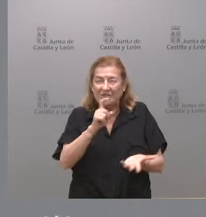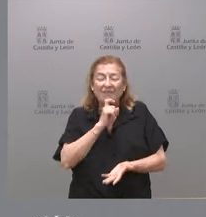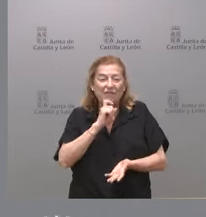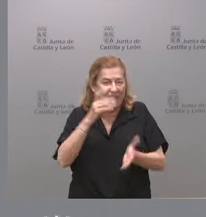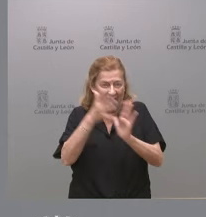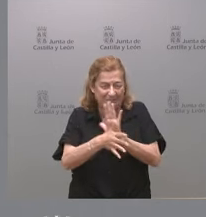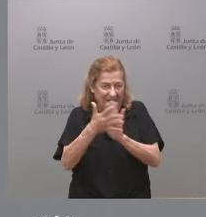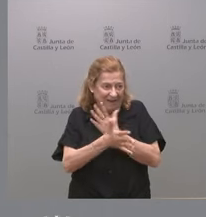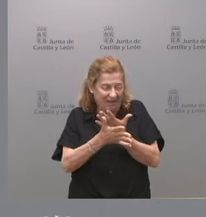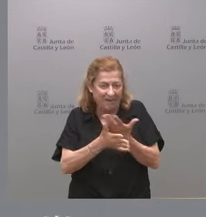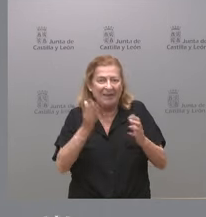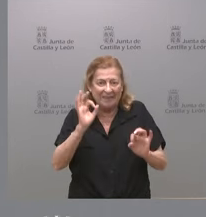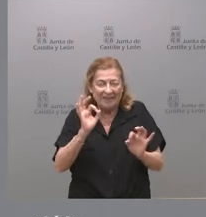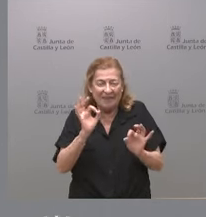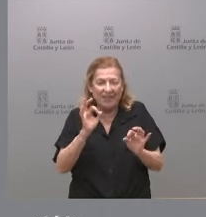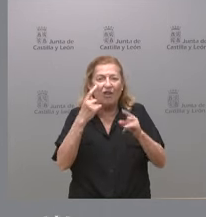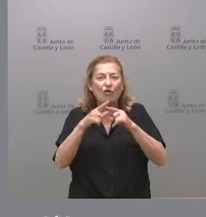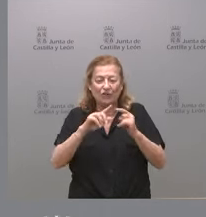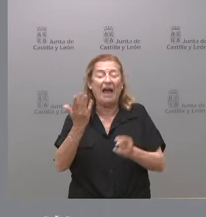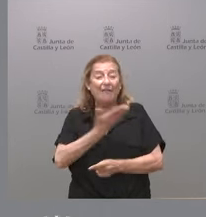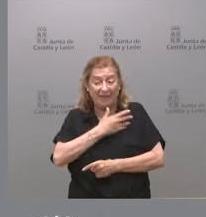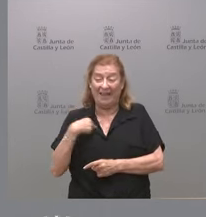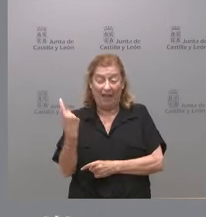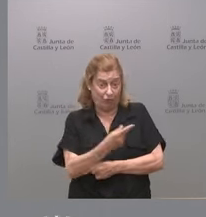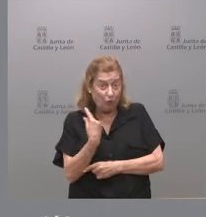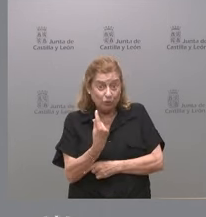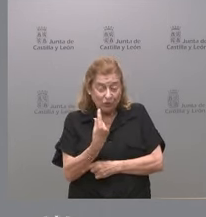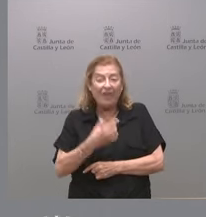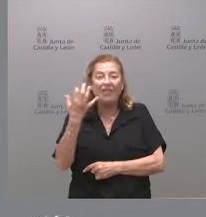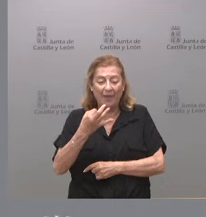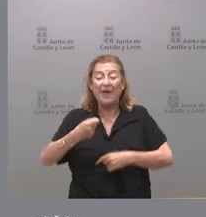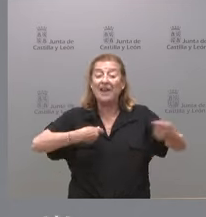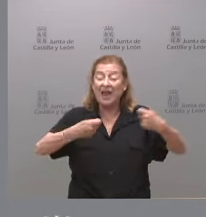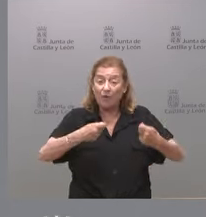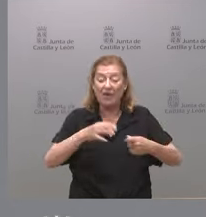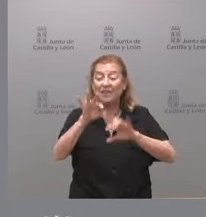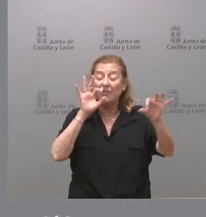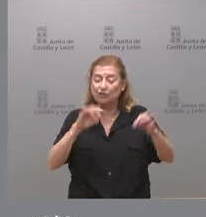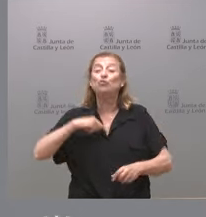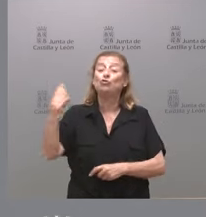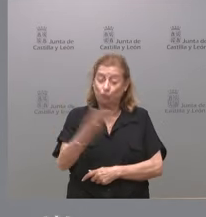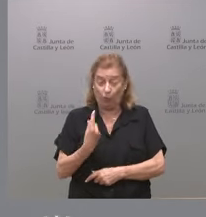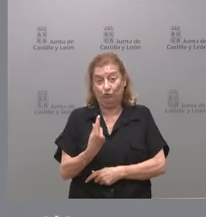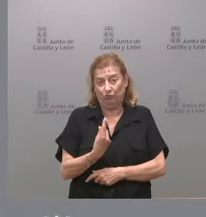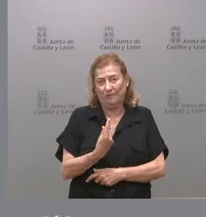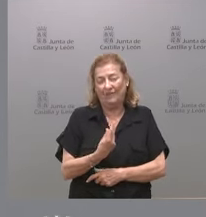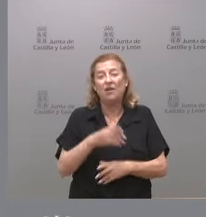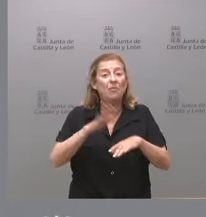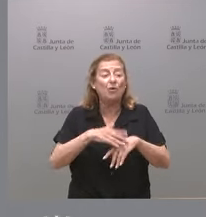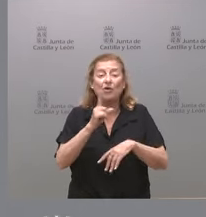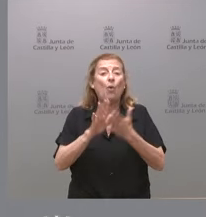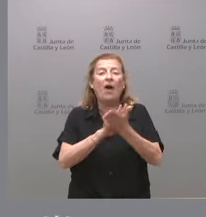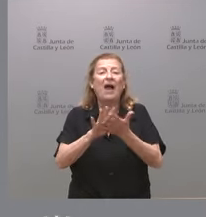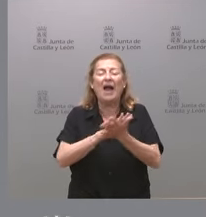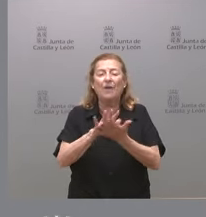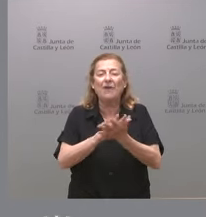que aquello que afecta a todos tiene que negociarse y decidirse entre todos porque no estamos hablando